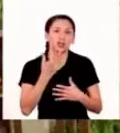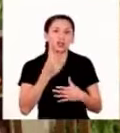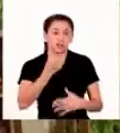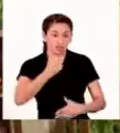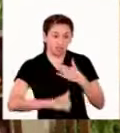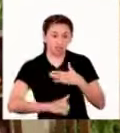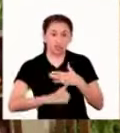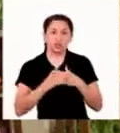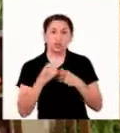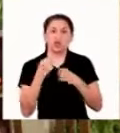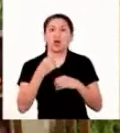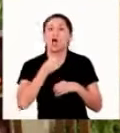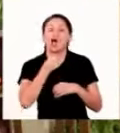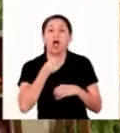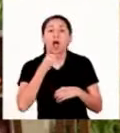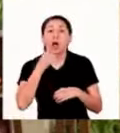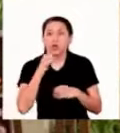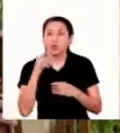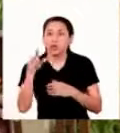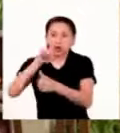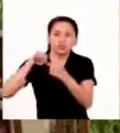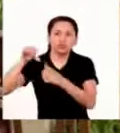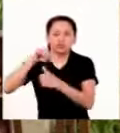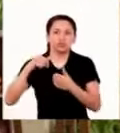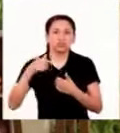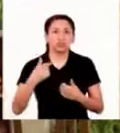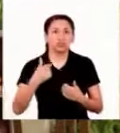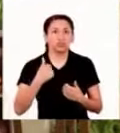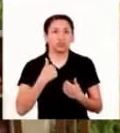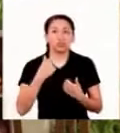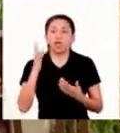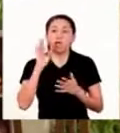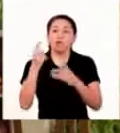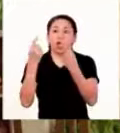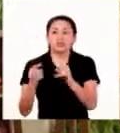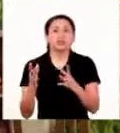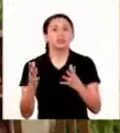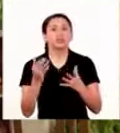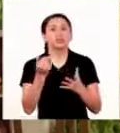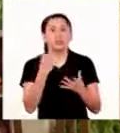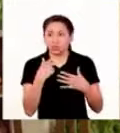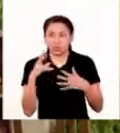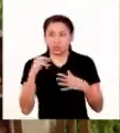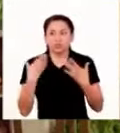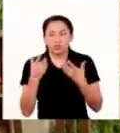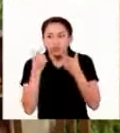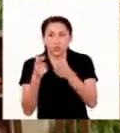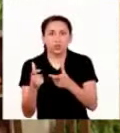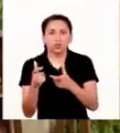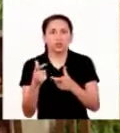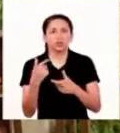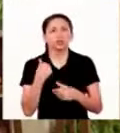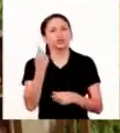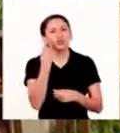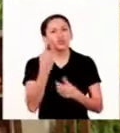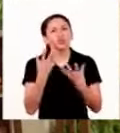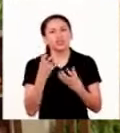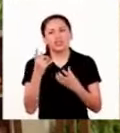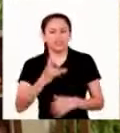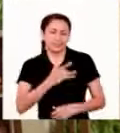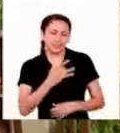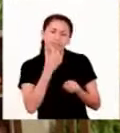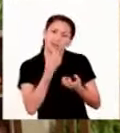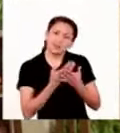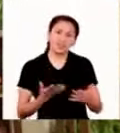se quedan solos con la abuela, ¿no? ¿Qué pasa si le pasa algo a mi mamá? Yo no voy a estar ahí para atenderla. Yo solamente quiero que ella esté